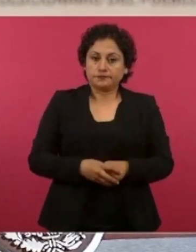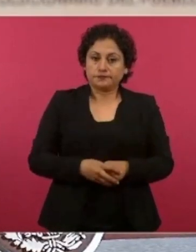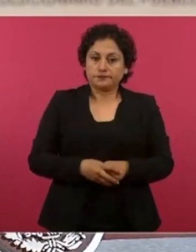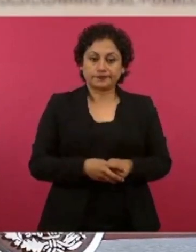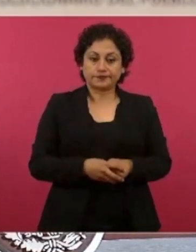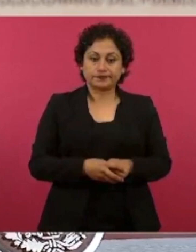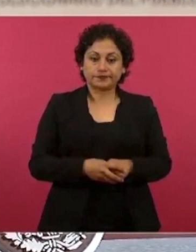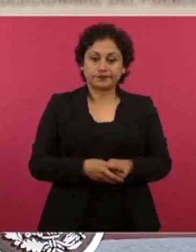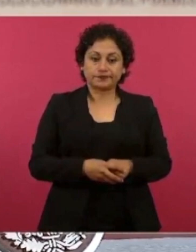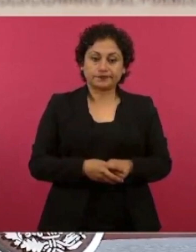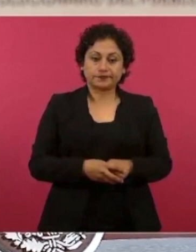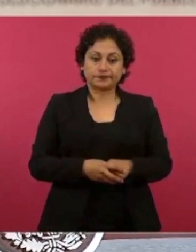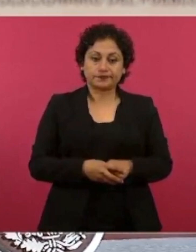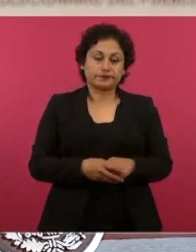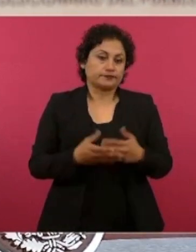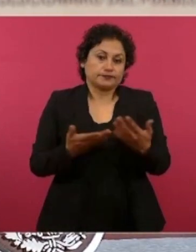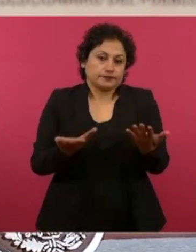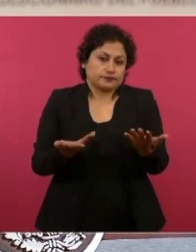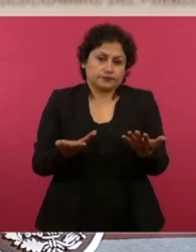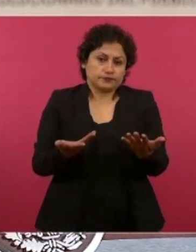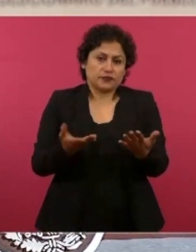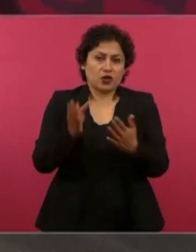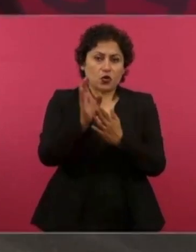Eso es lo que establece la Constitución.